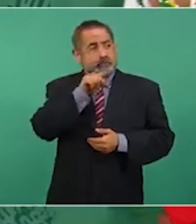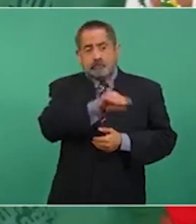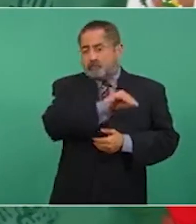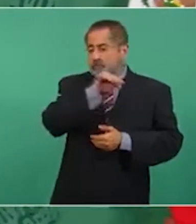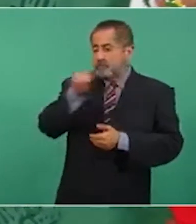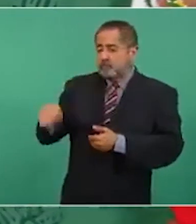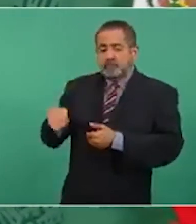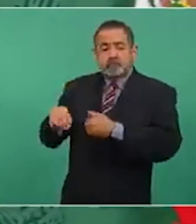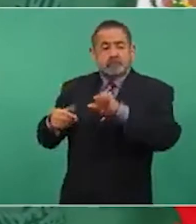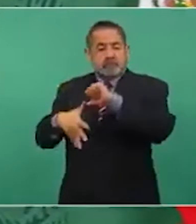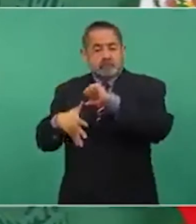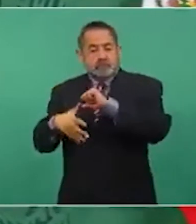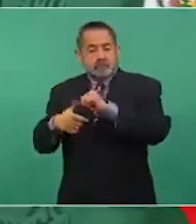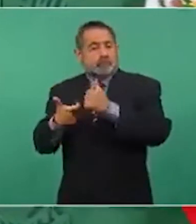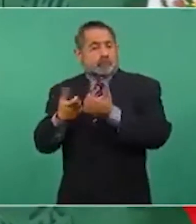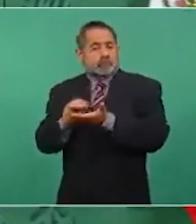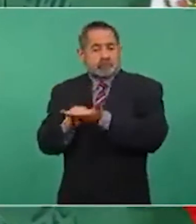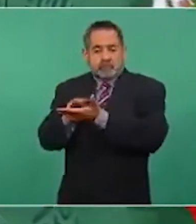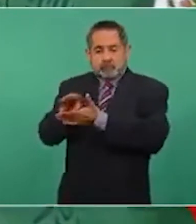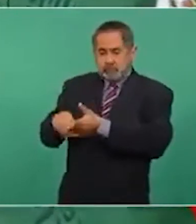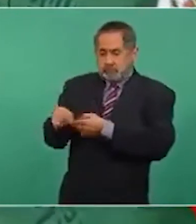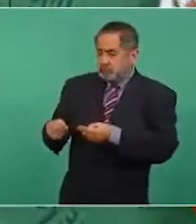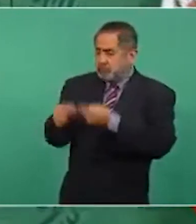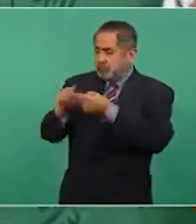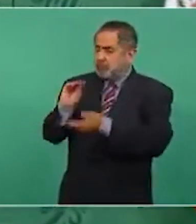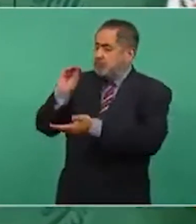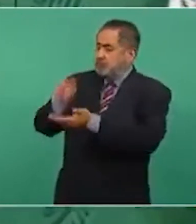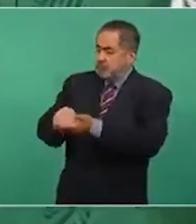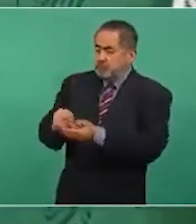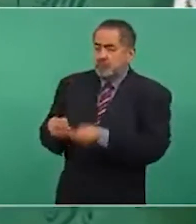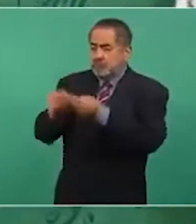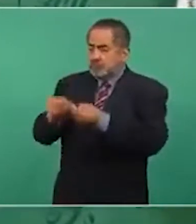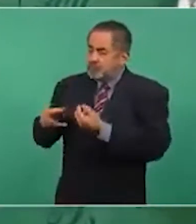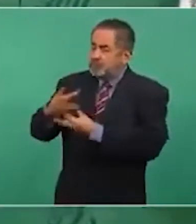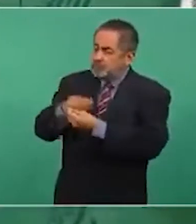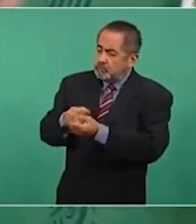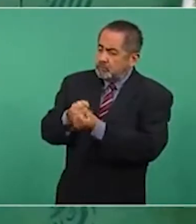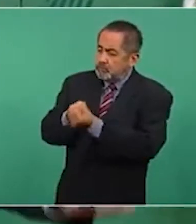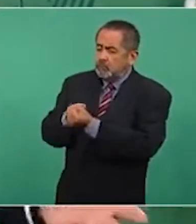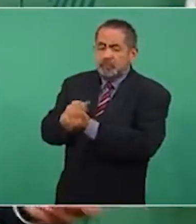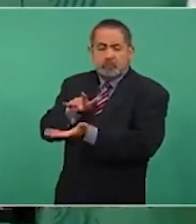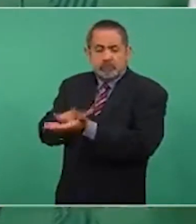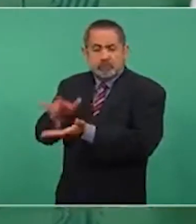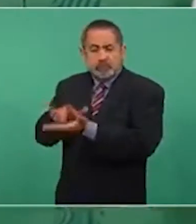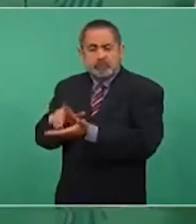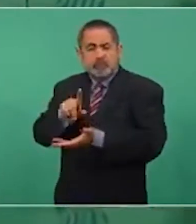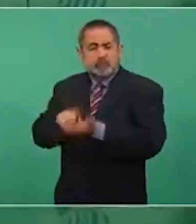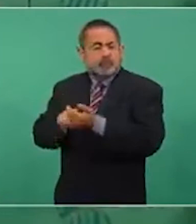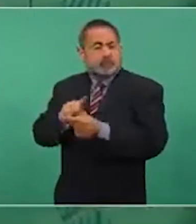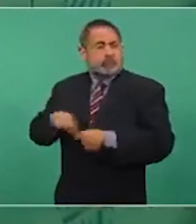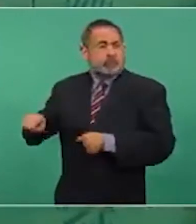en América Latina, en el Caribe, para apoyar a los pueblos pobres. Entonces,